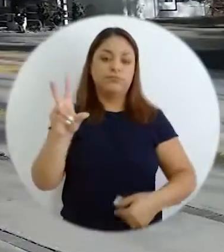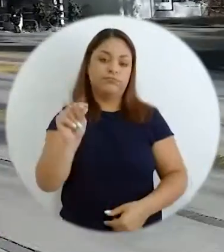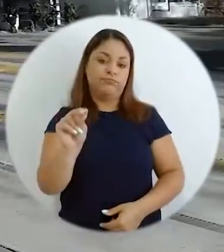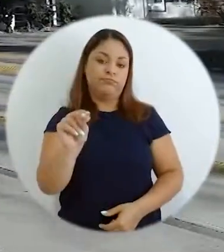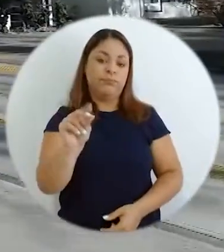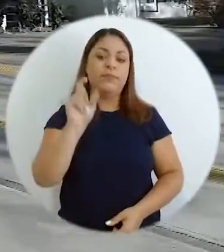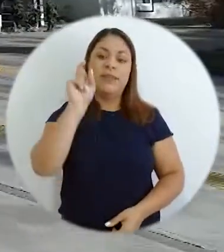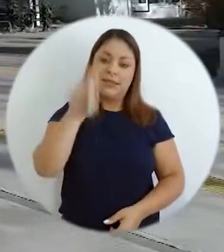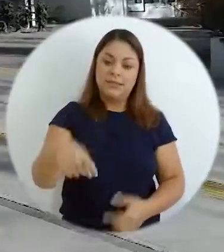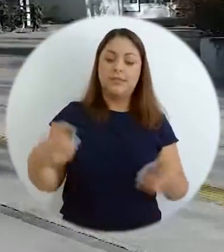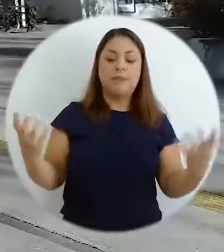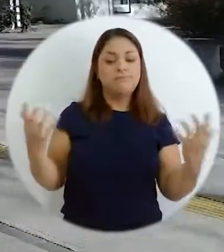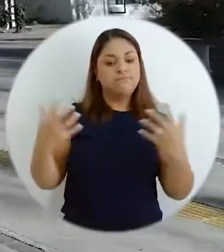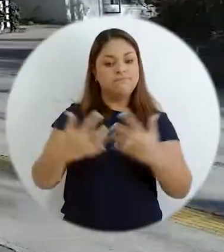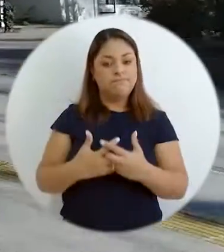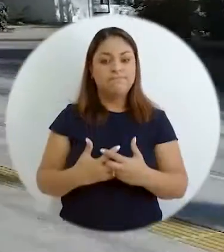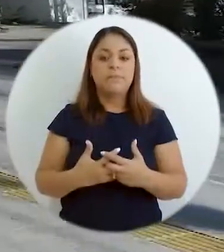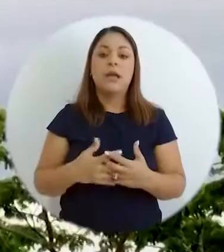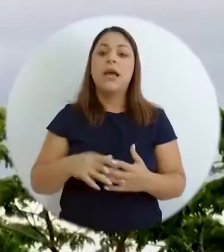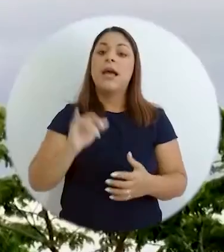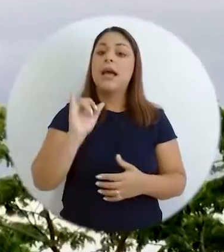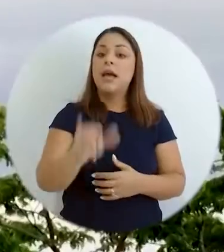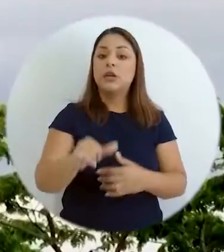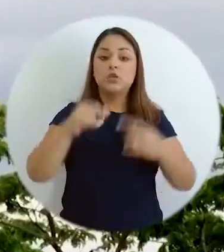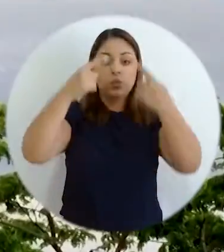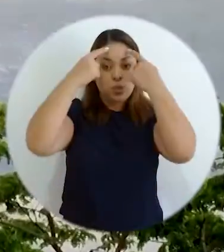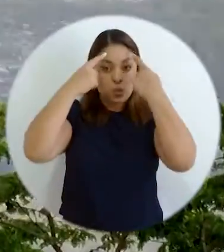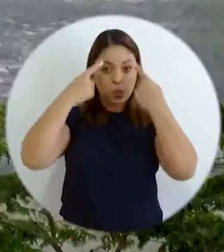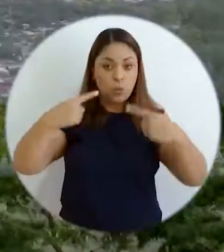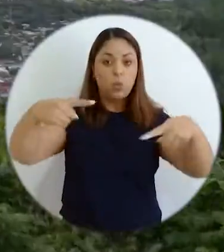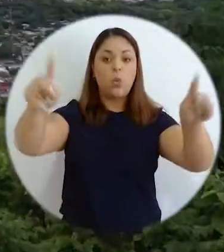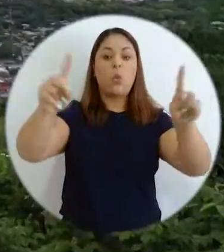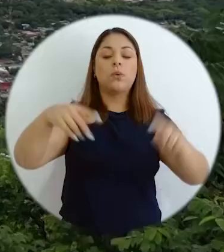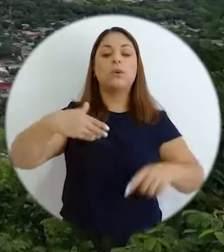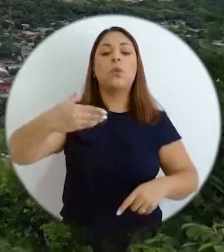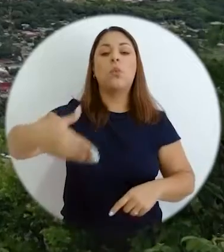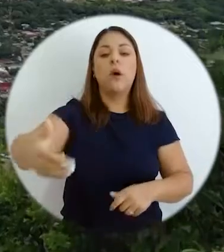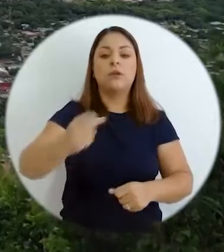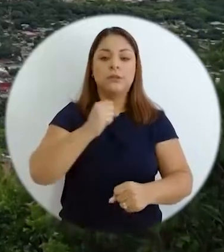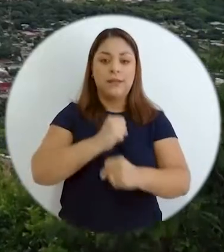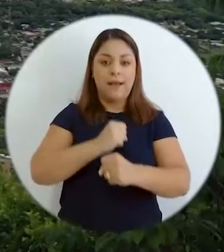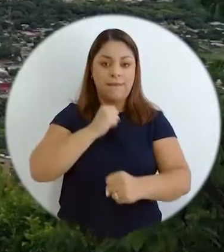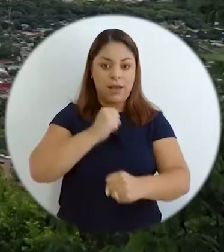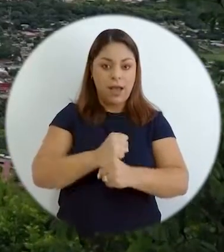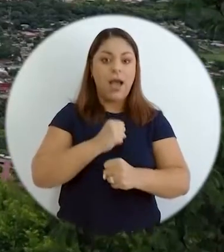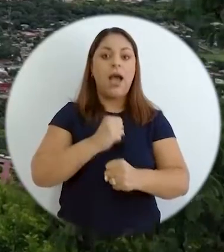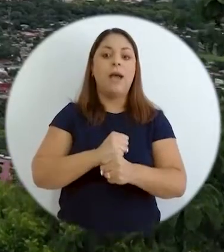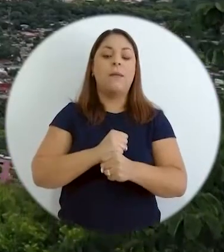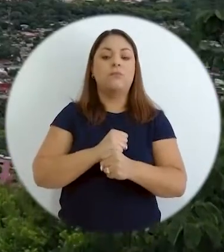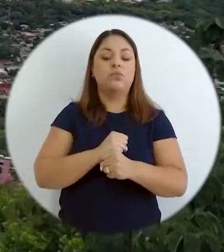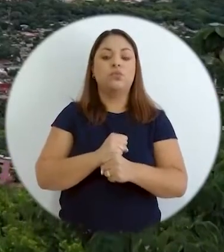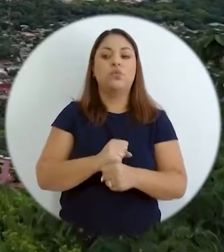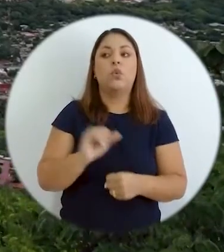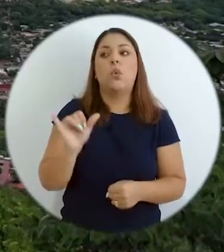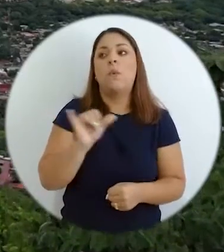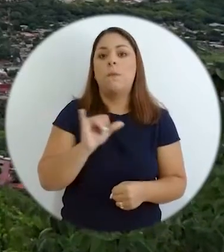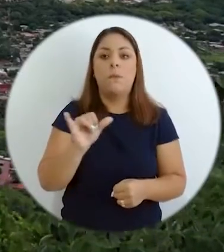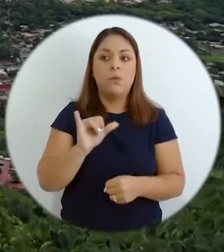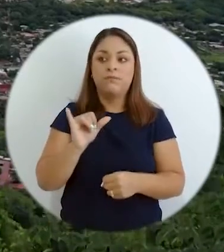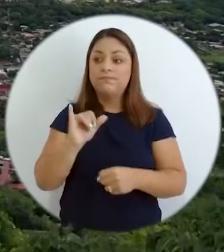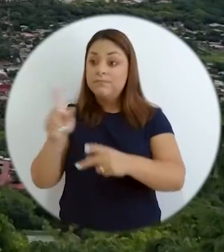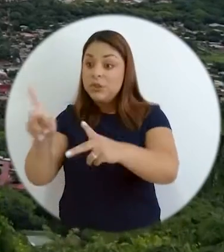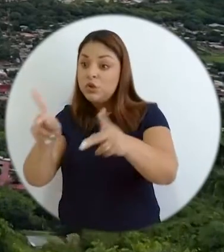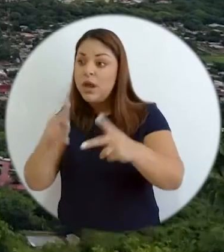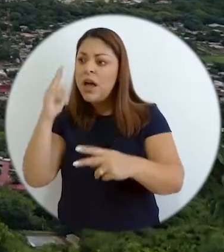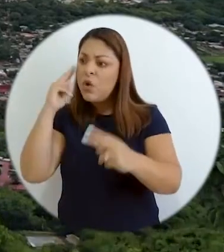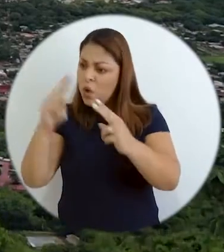va por otro y esta necesidad de complementaridad se puede lograr cuando trabajamos con esos enlaces como los